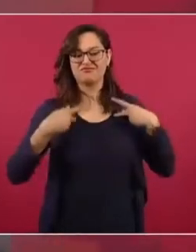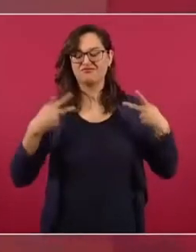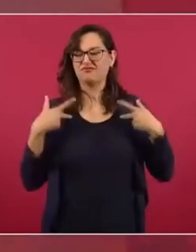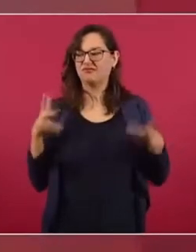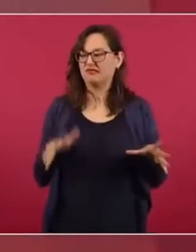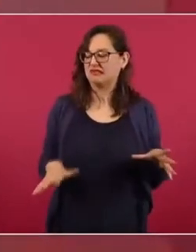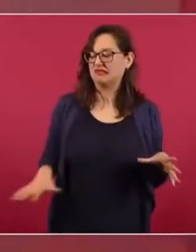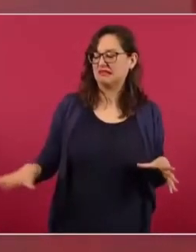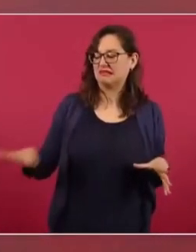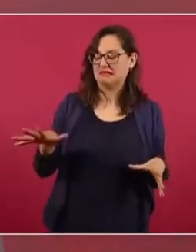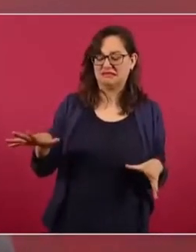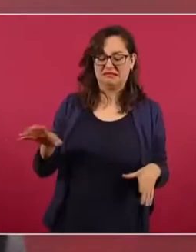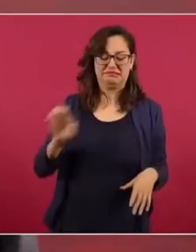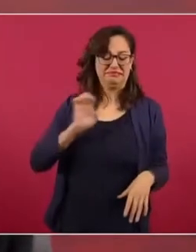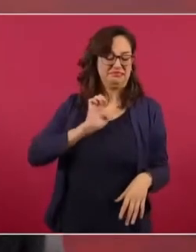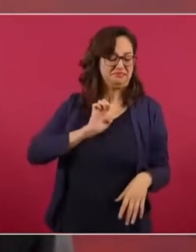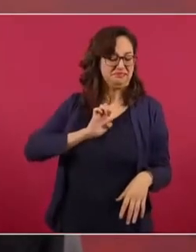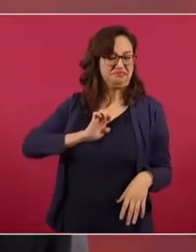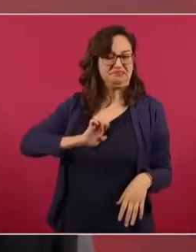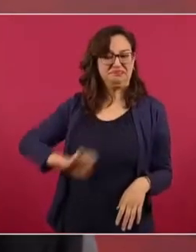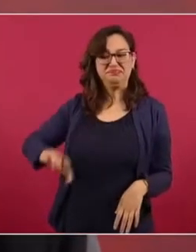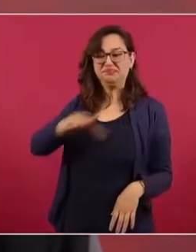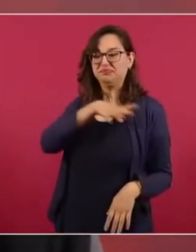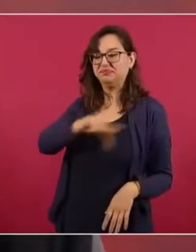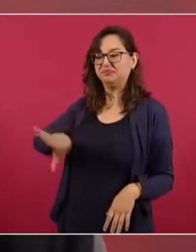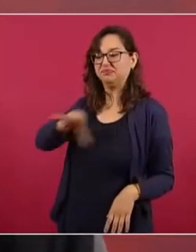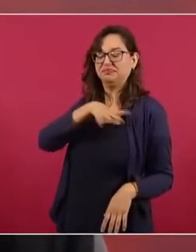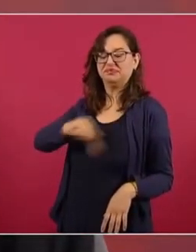no le tienen amor al pueblo.